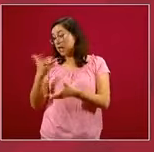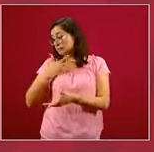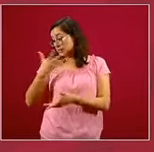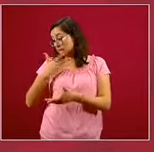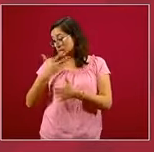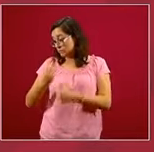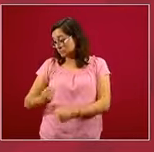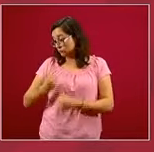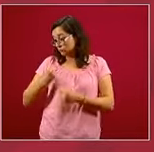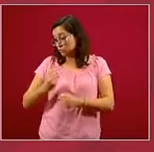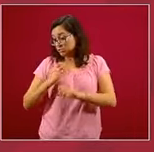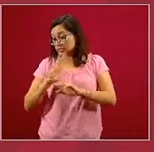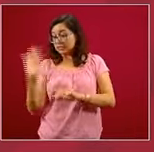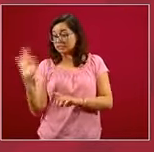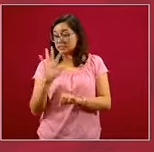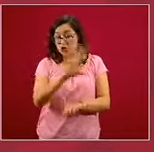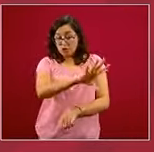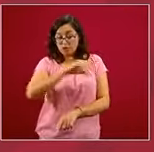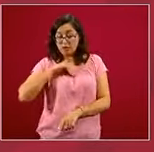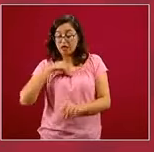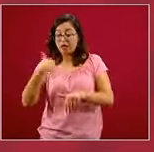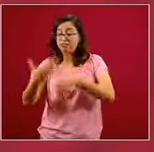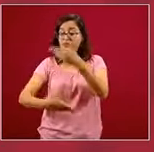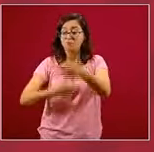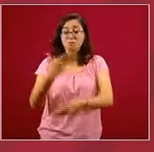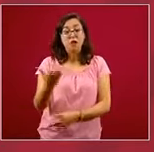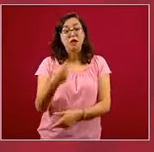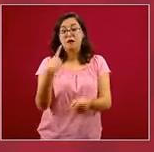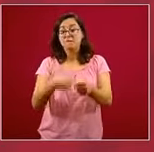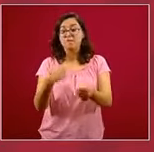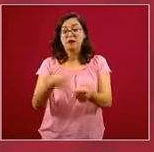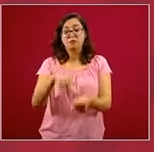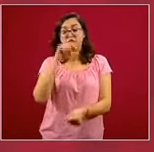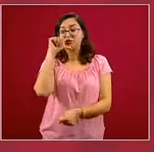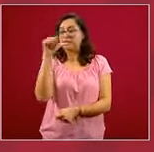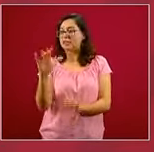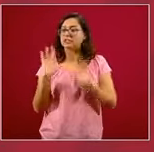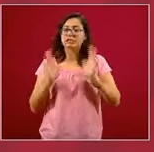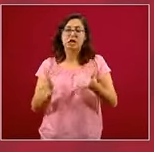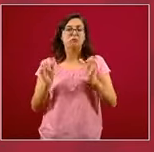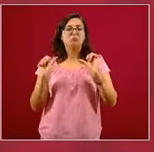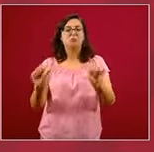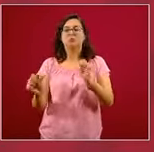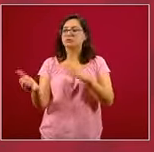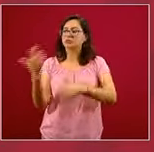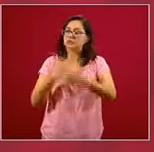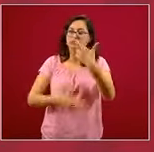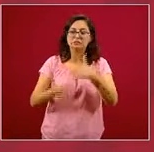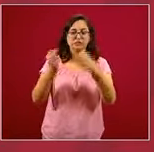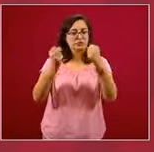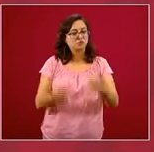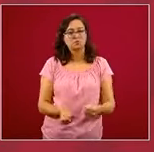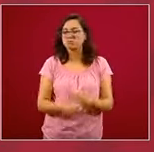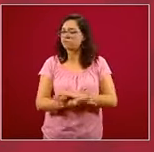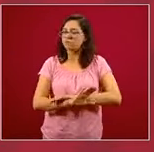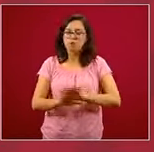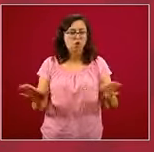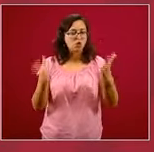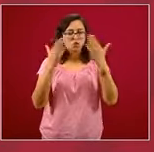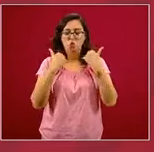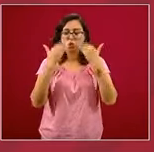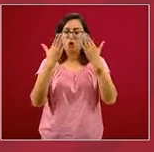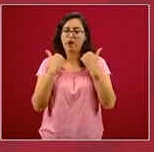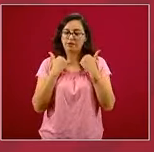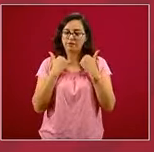virus SARS-CoV-2 como una especie de garantía de que pueden retornar de manera segura a sus trabajos. No tiene evidencia científica y